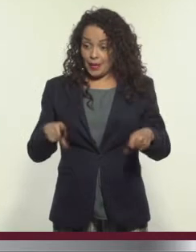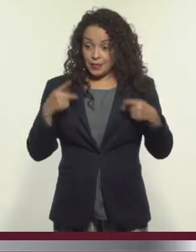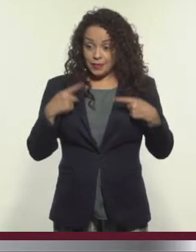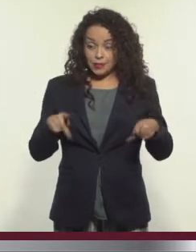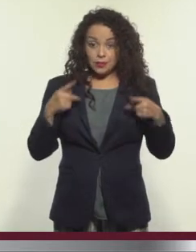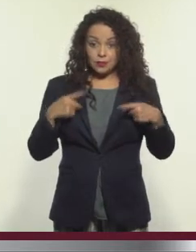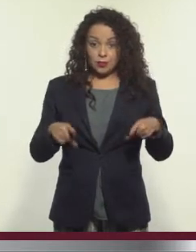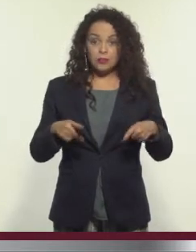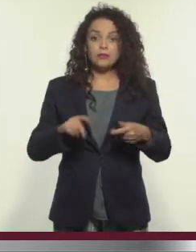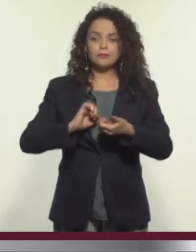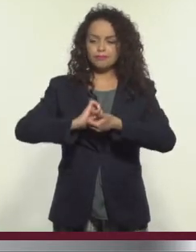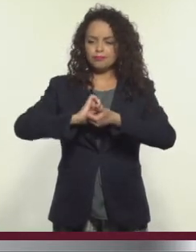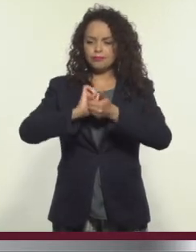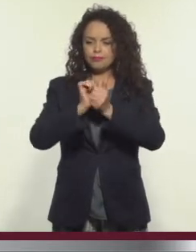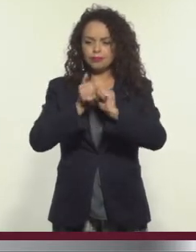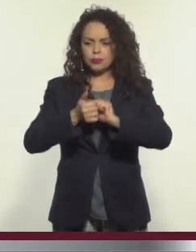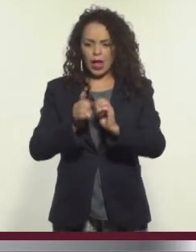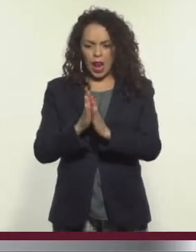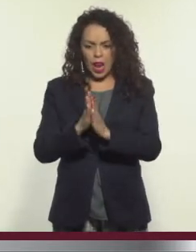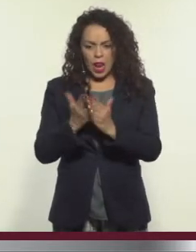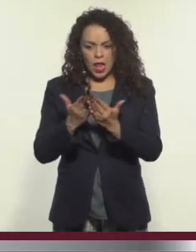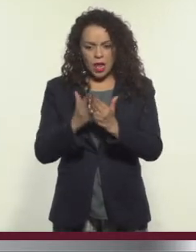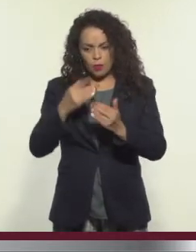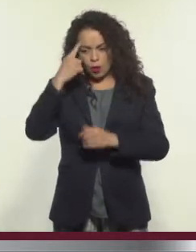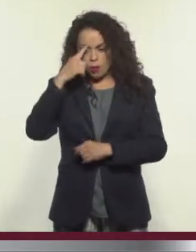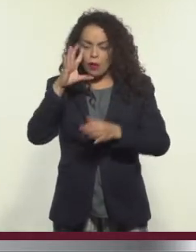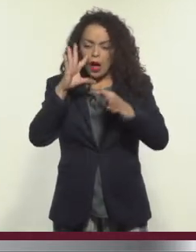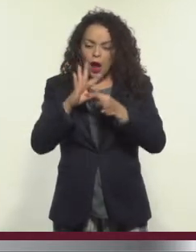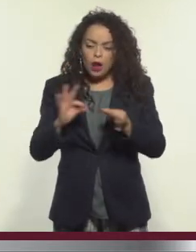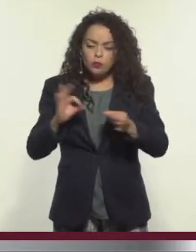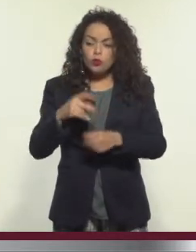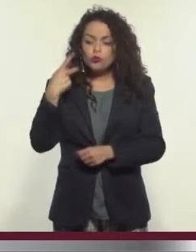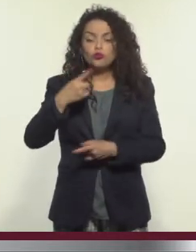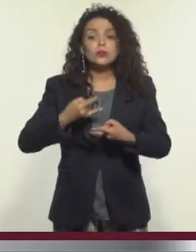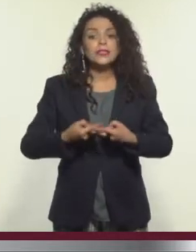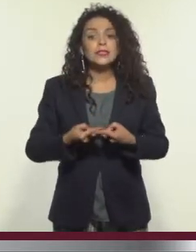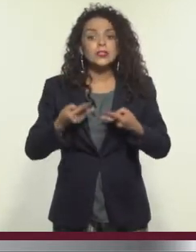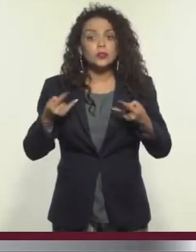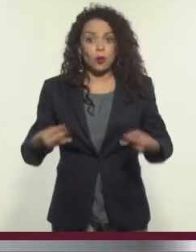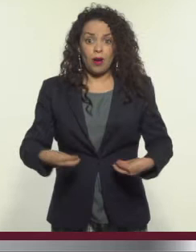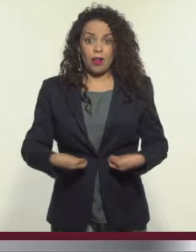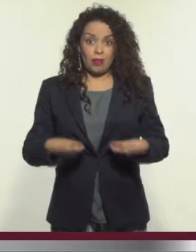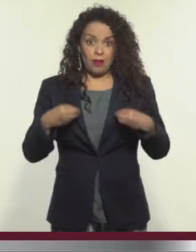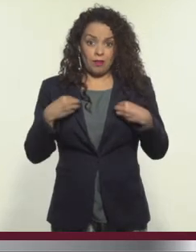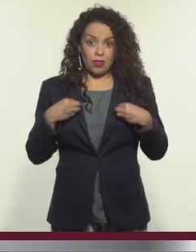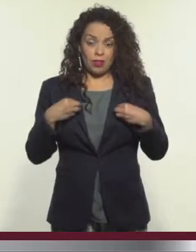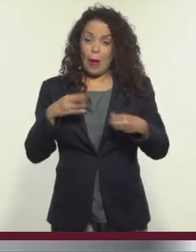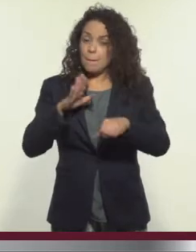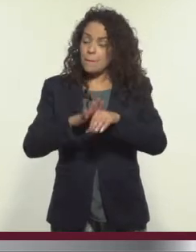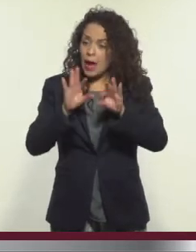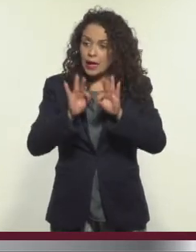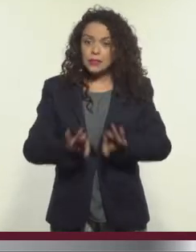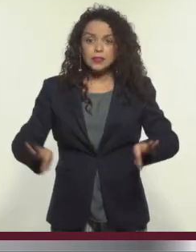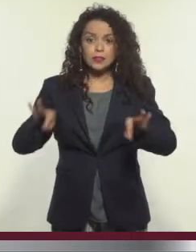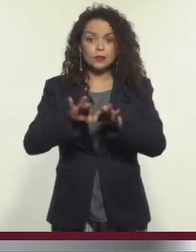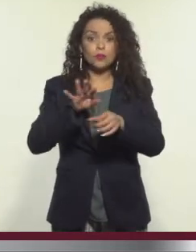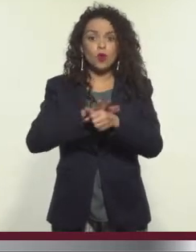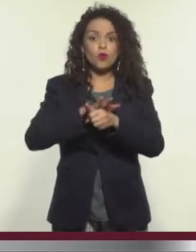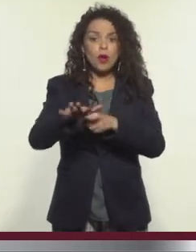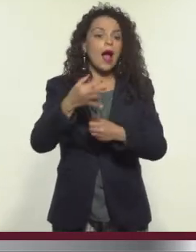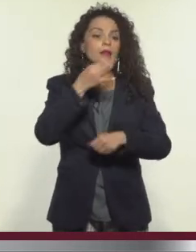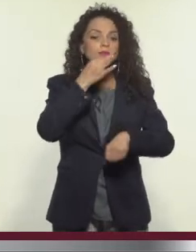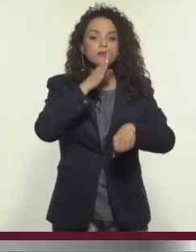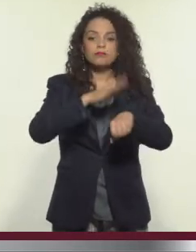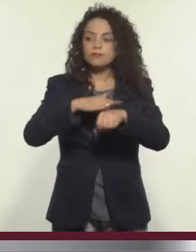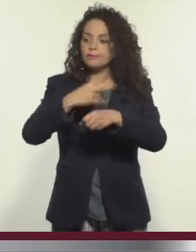se convierten en libros humanos para narrar parte de su historia. Y lo importante de todo esto es que se